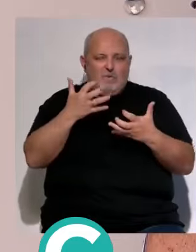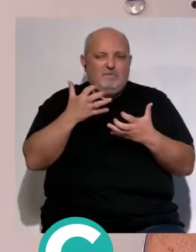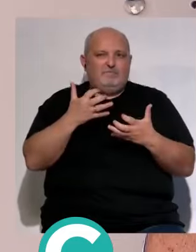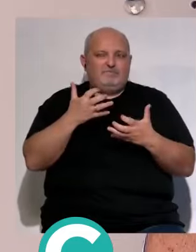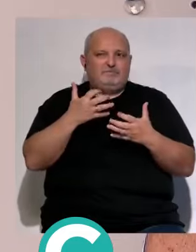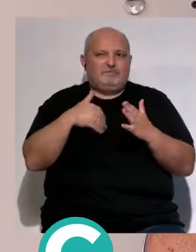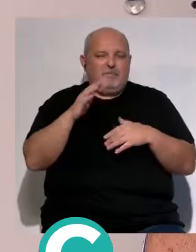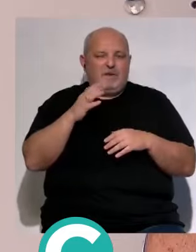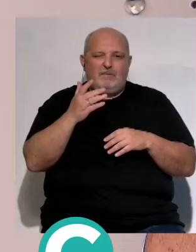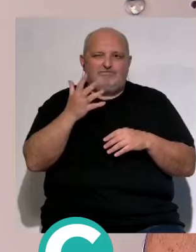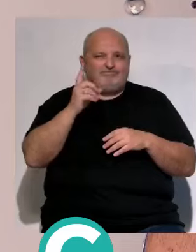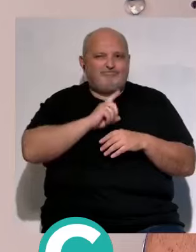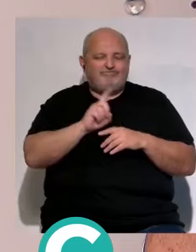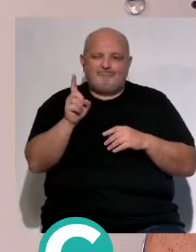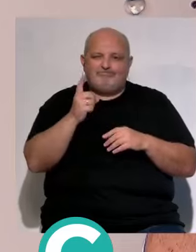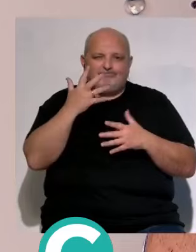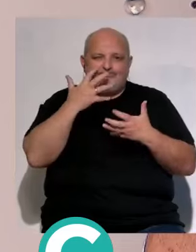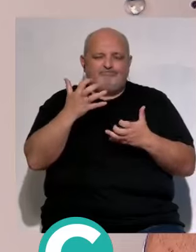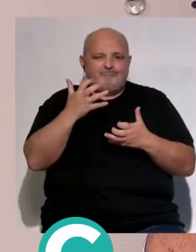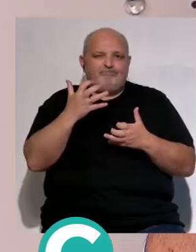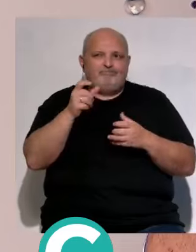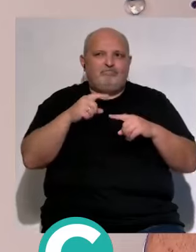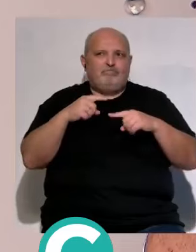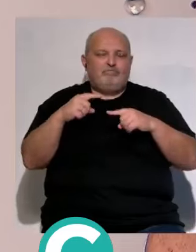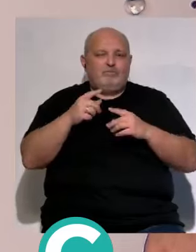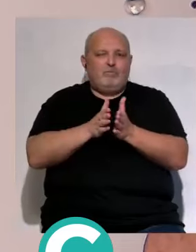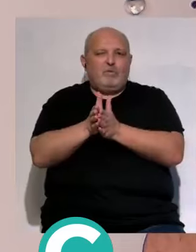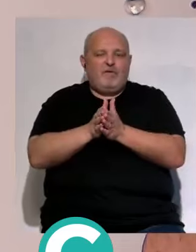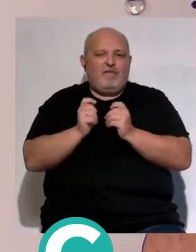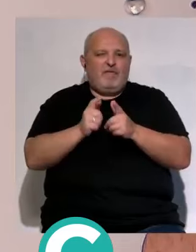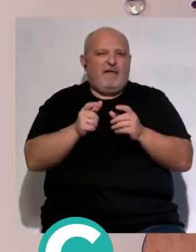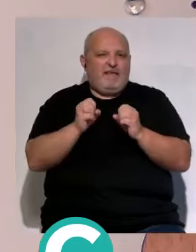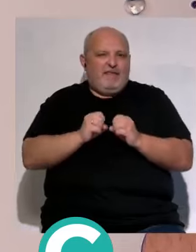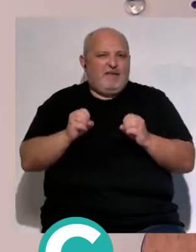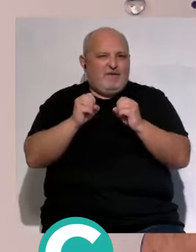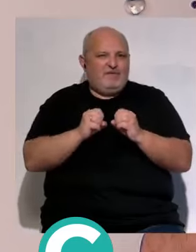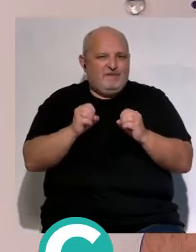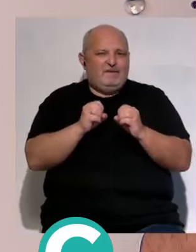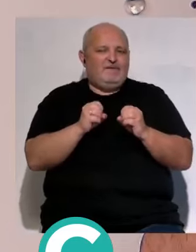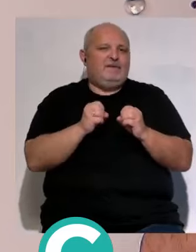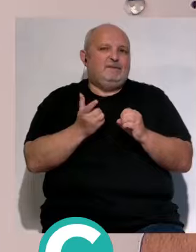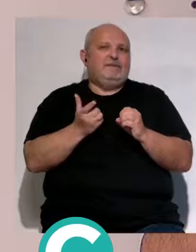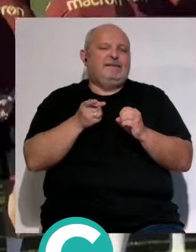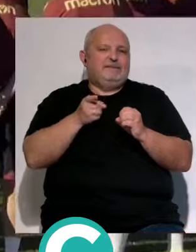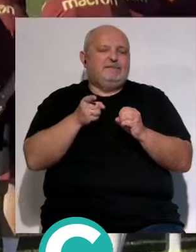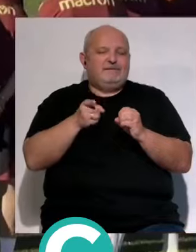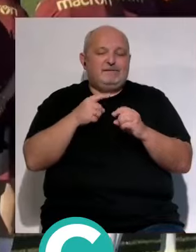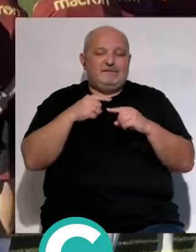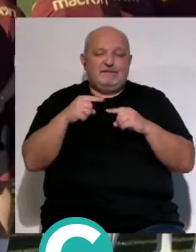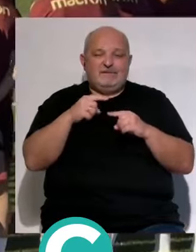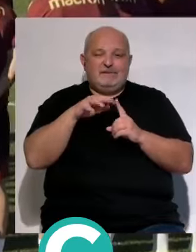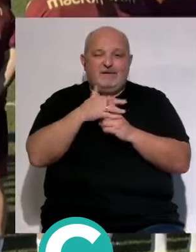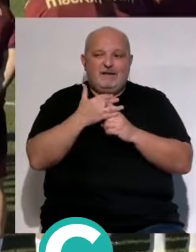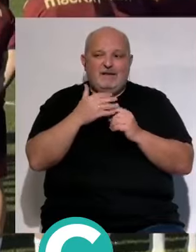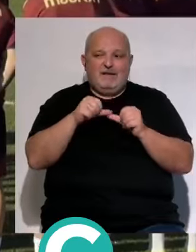tampoco creo que haya sido un entrenador que motiva a la plantilla creo que es muy importante cuando llega un entrenador en la